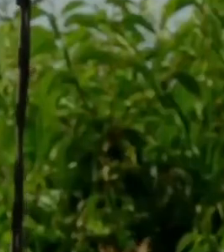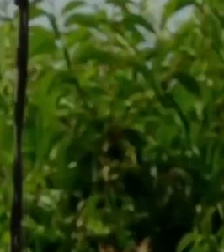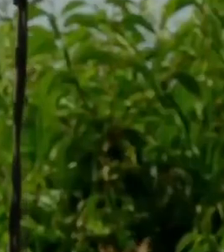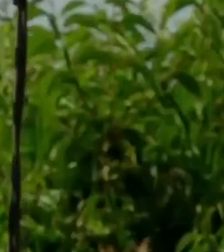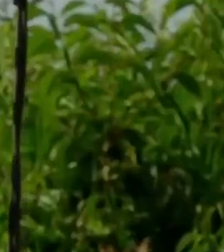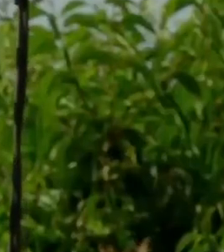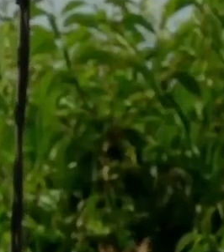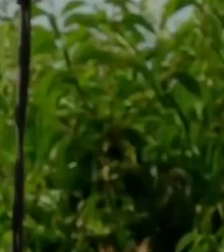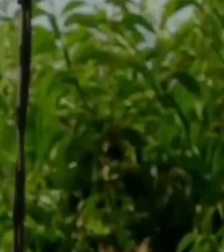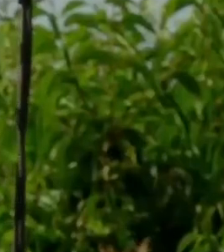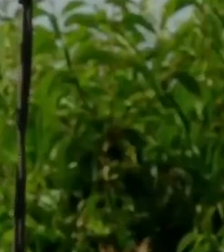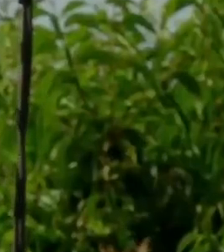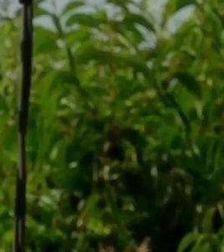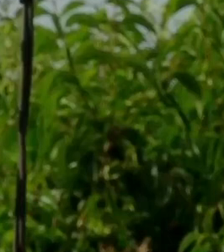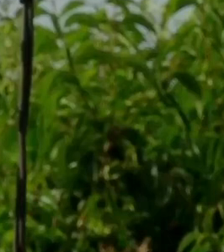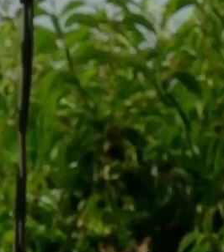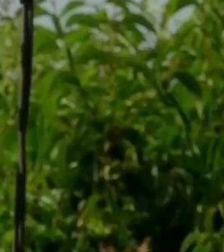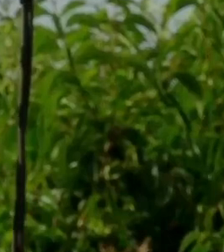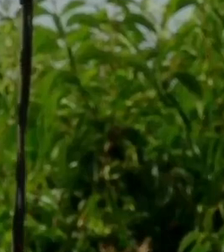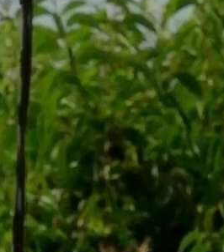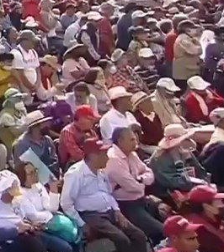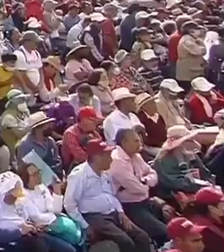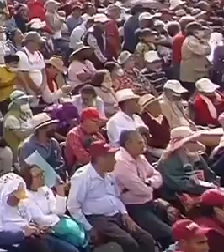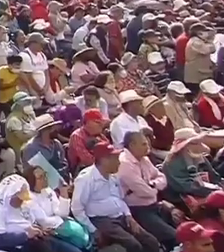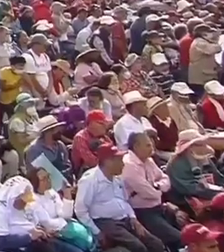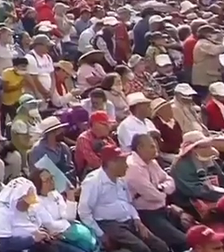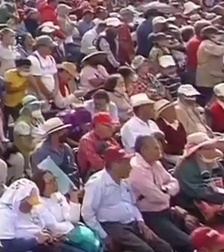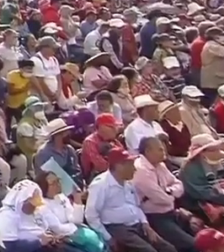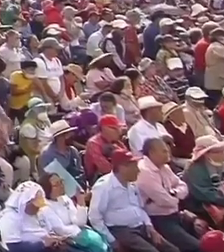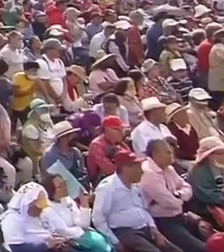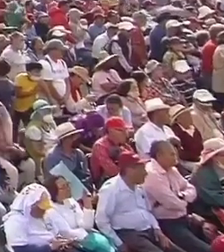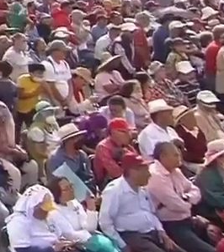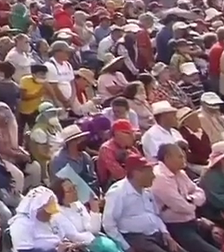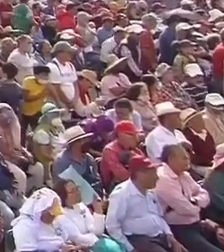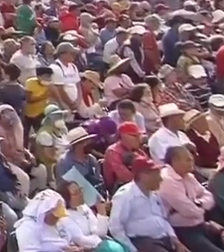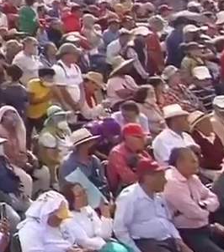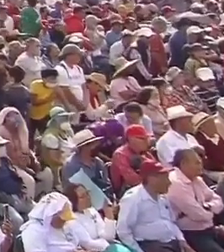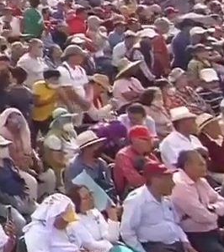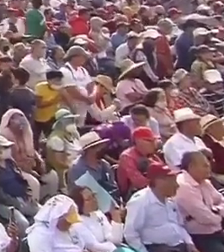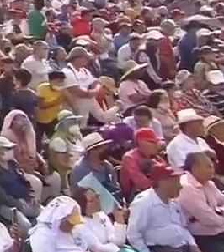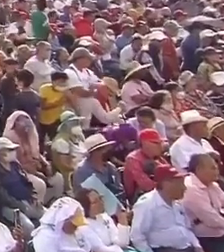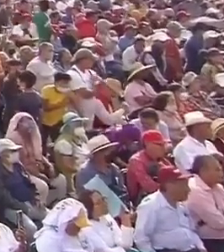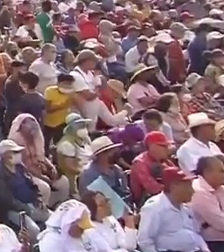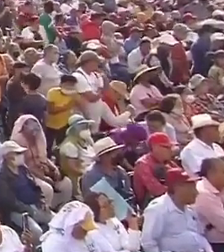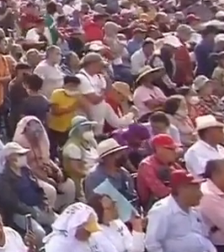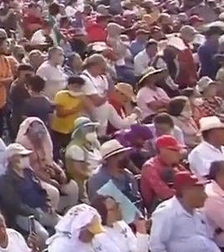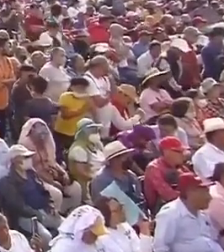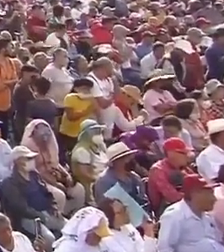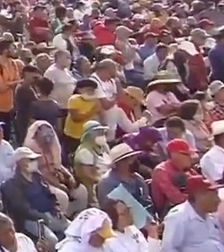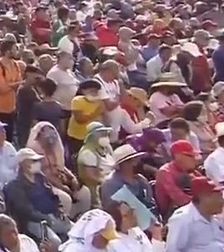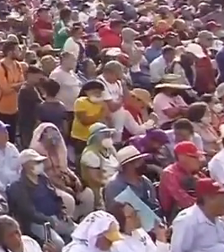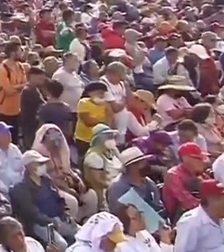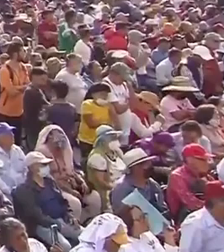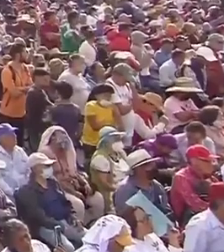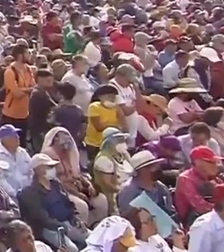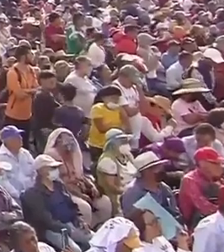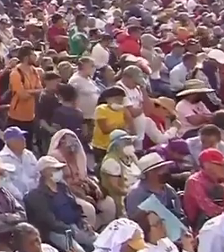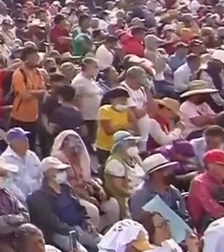y me da mucho gusto porque de estos dos millones trescientos treinta y nueve mil jóvenes